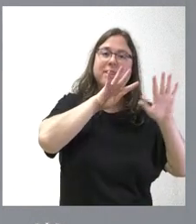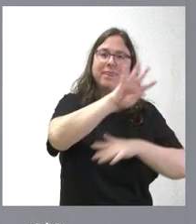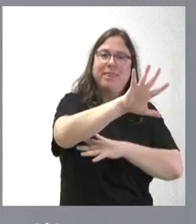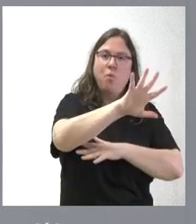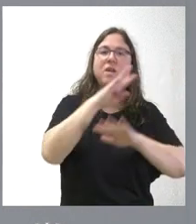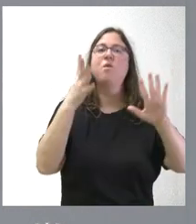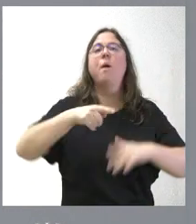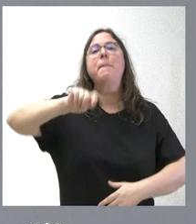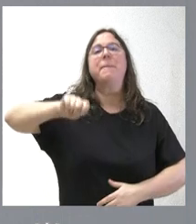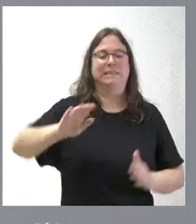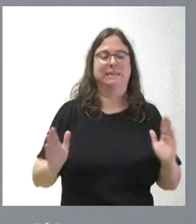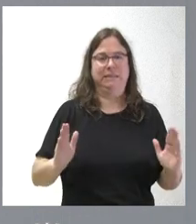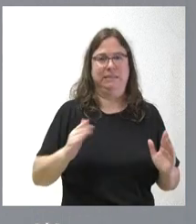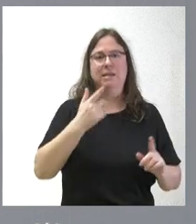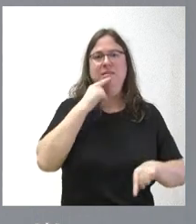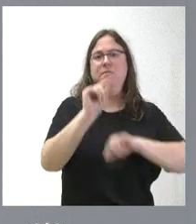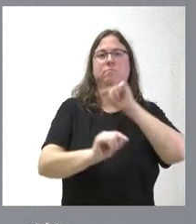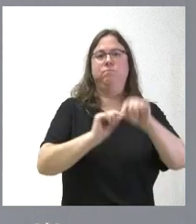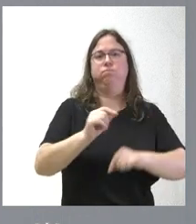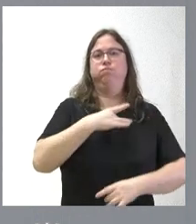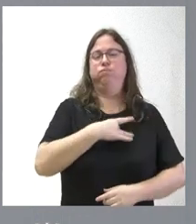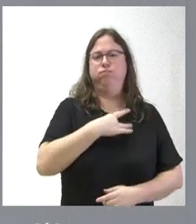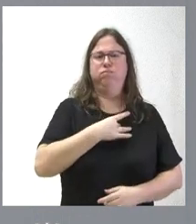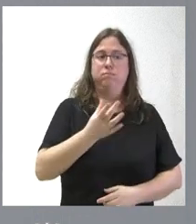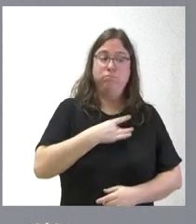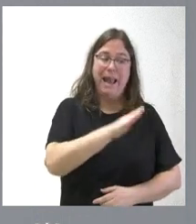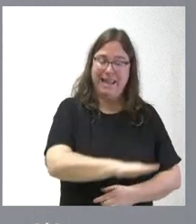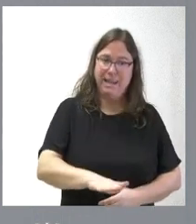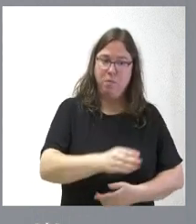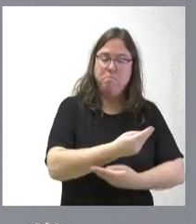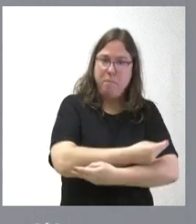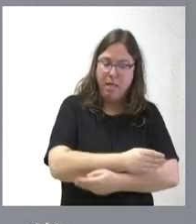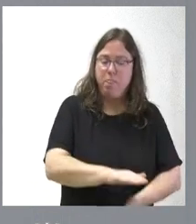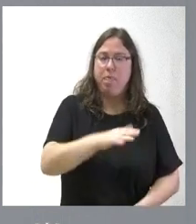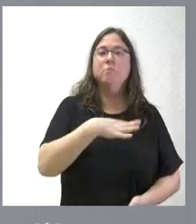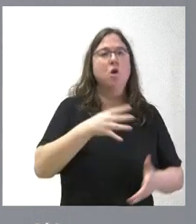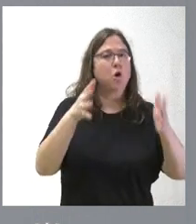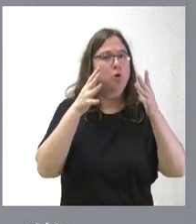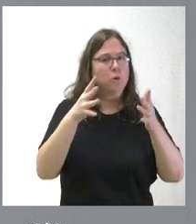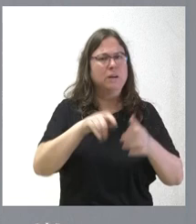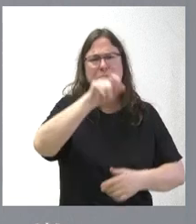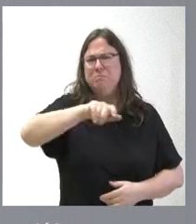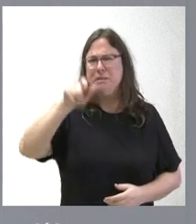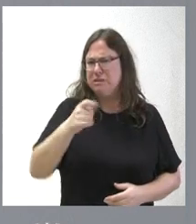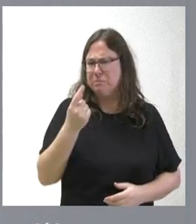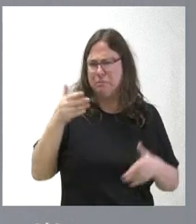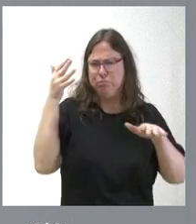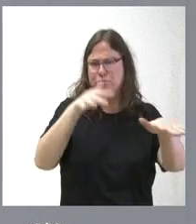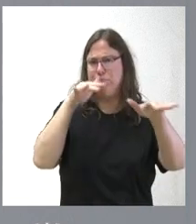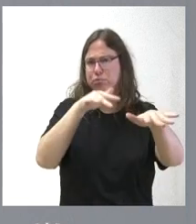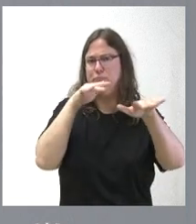enfermedades de infecciones respiratorias agudas y lo seguimos recomendándose en este momento. Son miles las personas que están asistiendo,